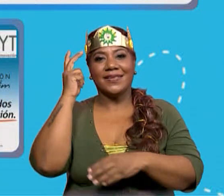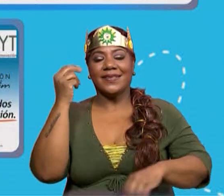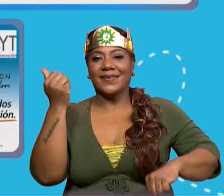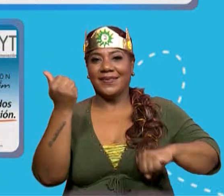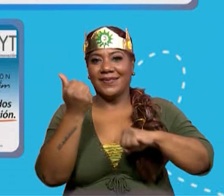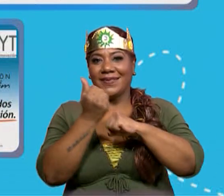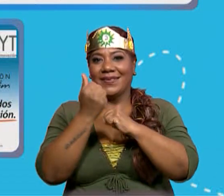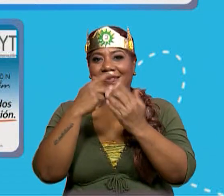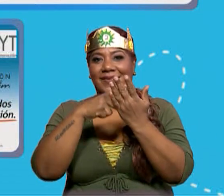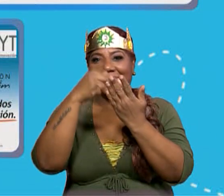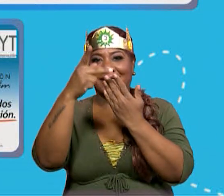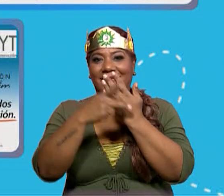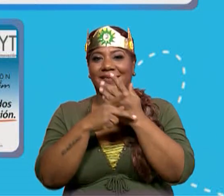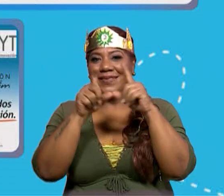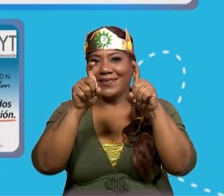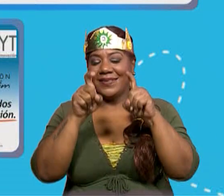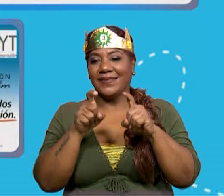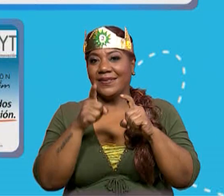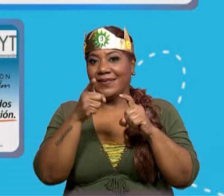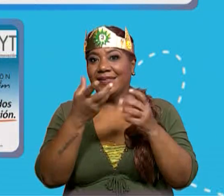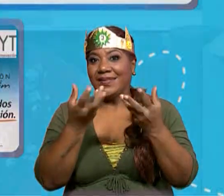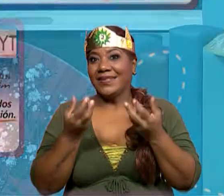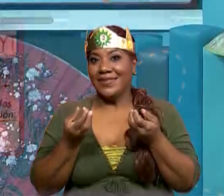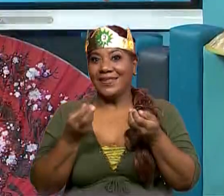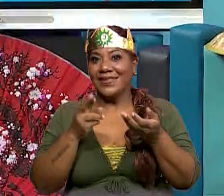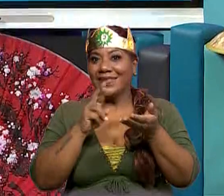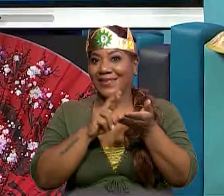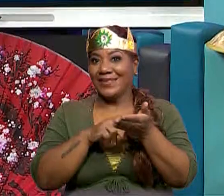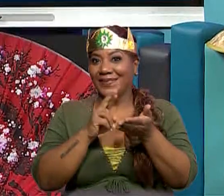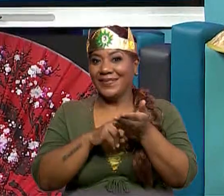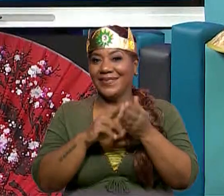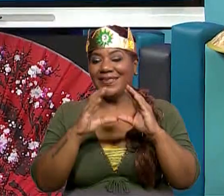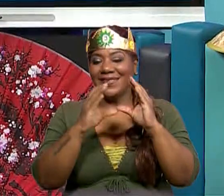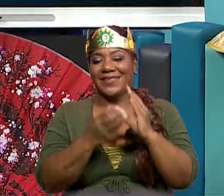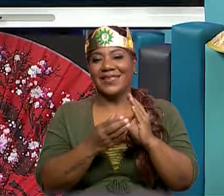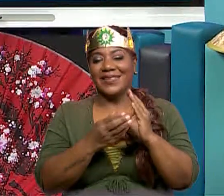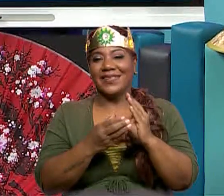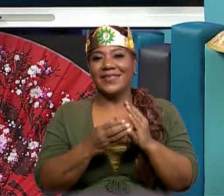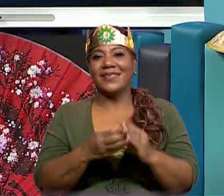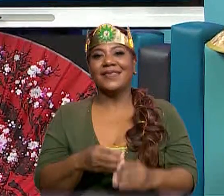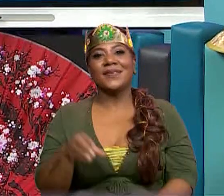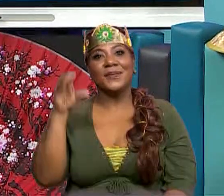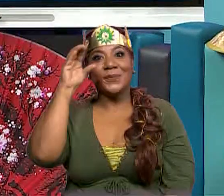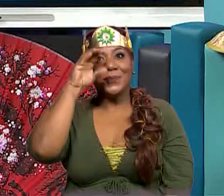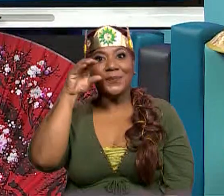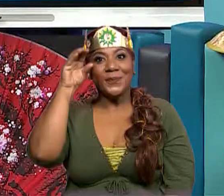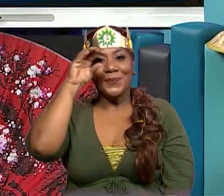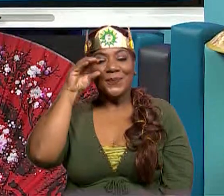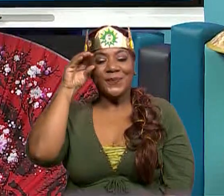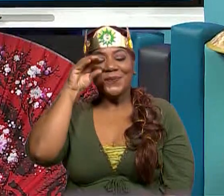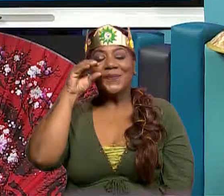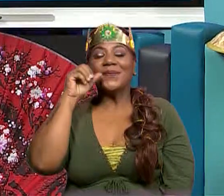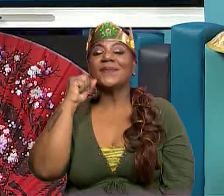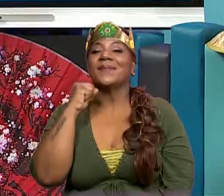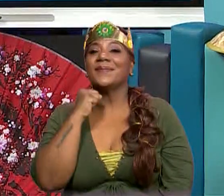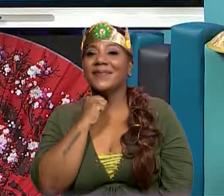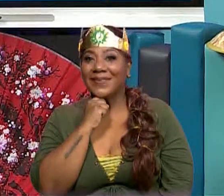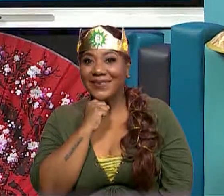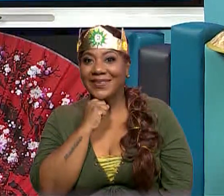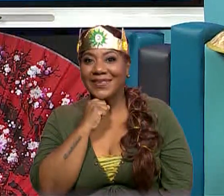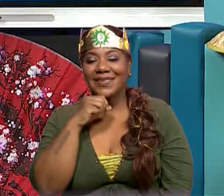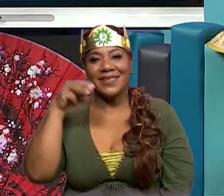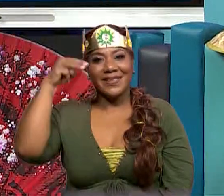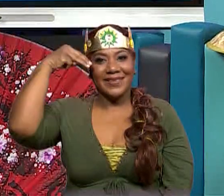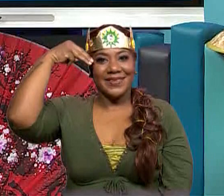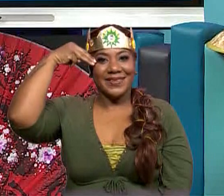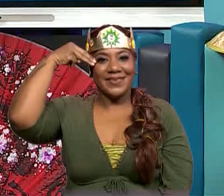radioemisoras por apoyar este proyecto educativo. Y si ustedes quieren revivir nuestras clases o recordar algo de lo que hemos aprendido, pueden